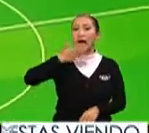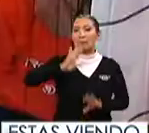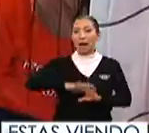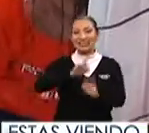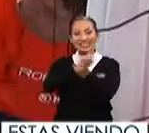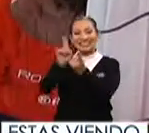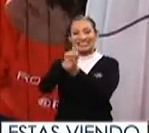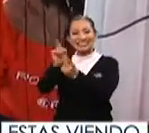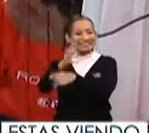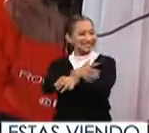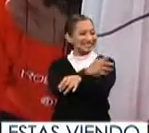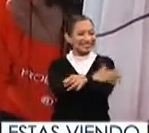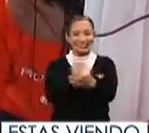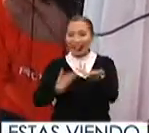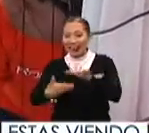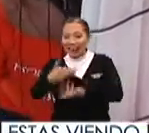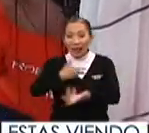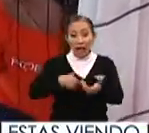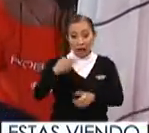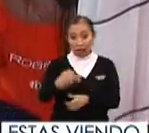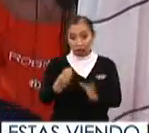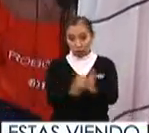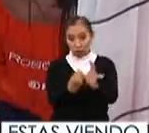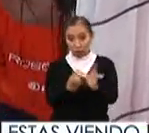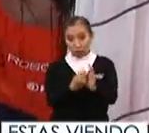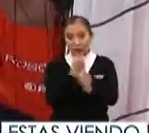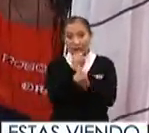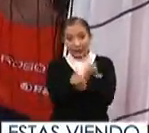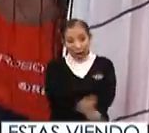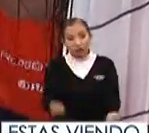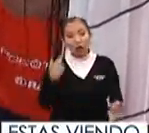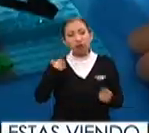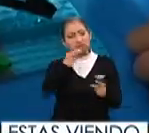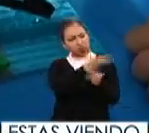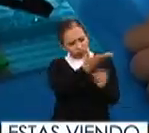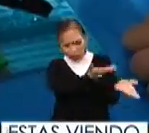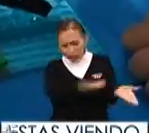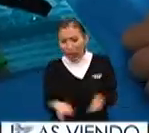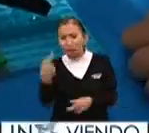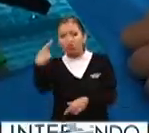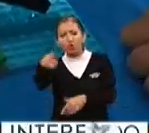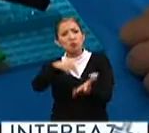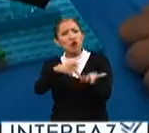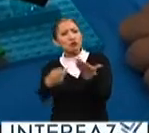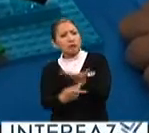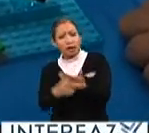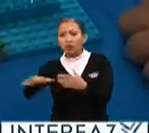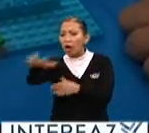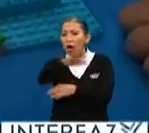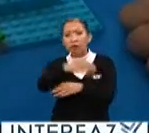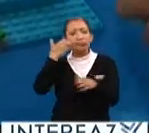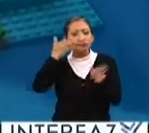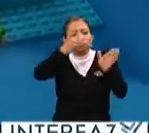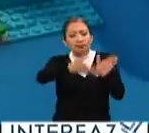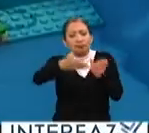ser más sociables con sus compañeros en estos cursos los niños son invitados a llevar a cabo sus proyectos en todas las etapas desde su